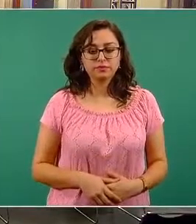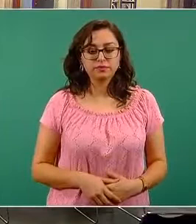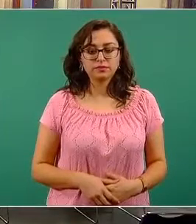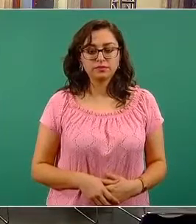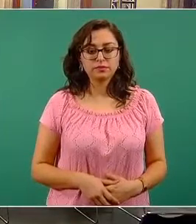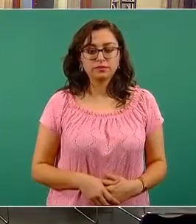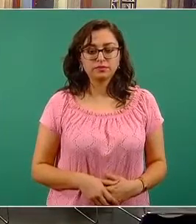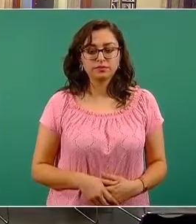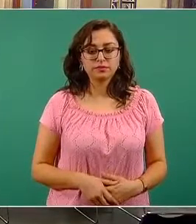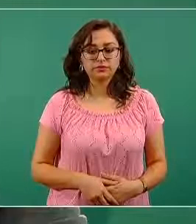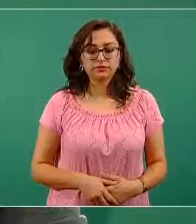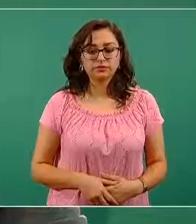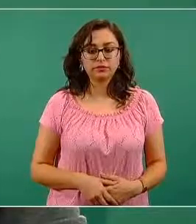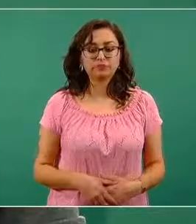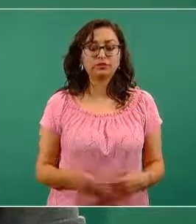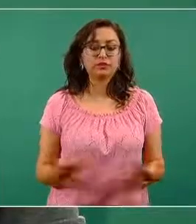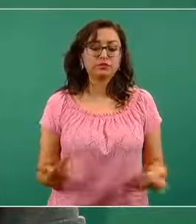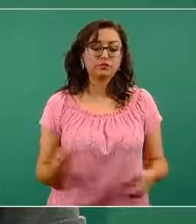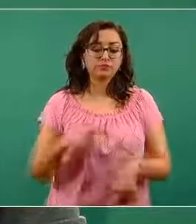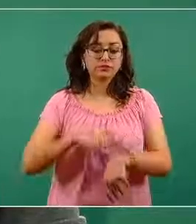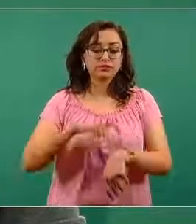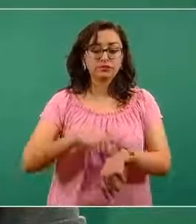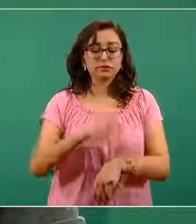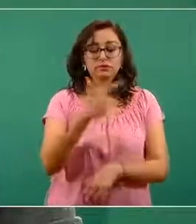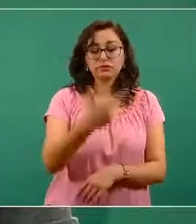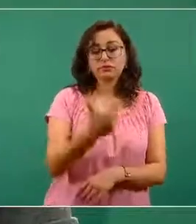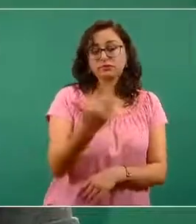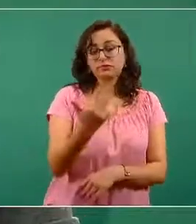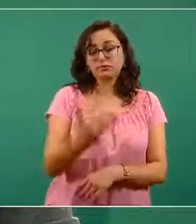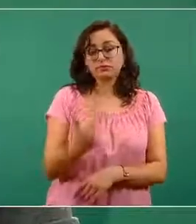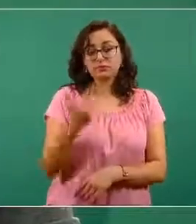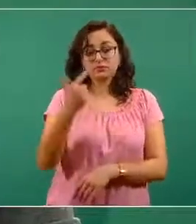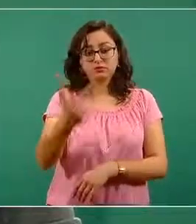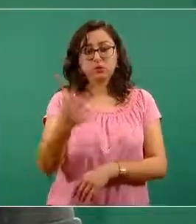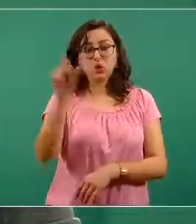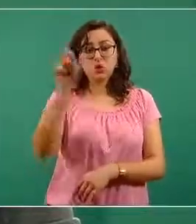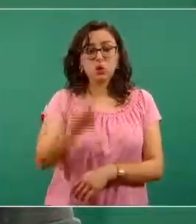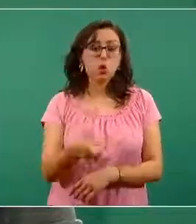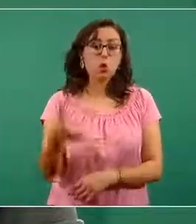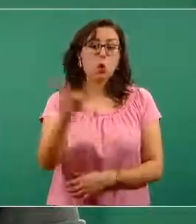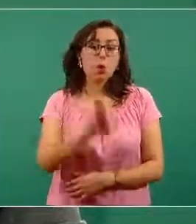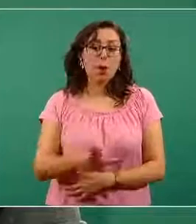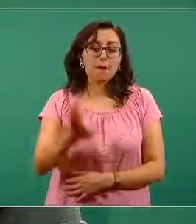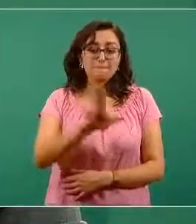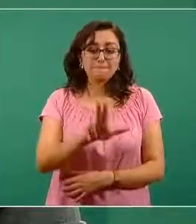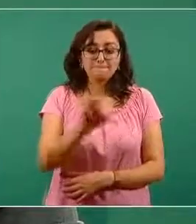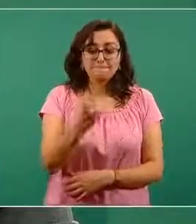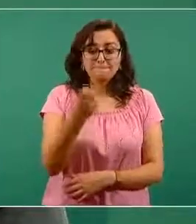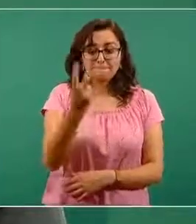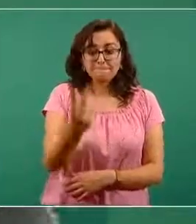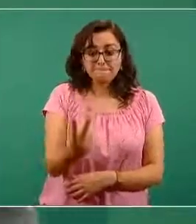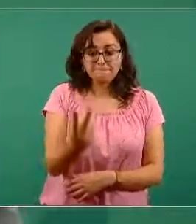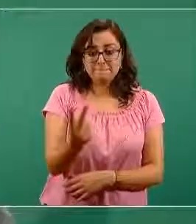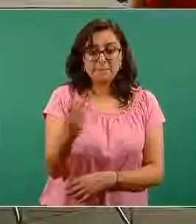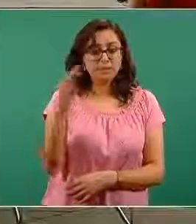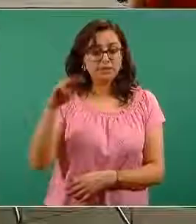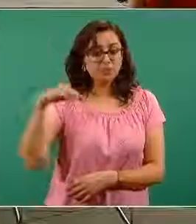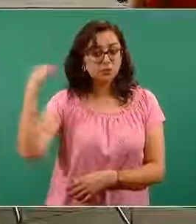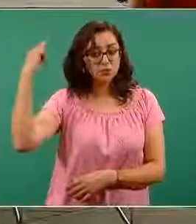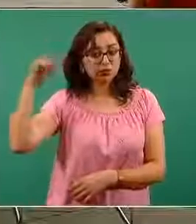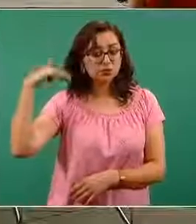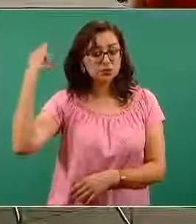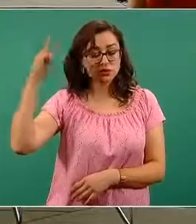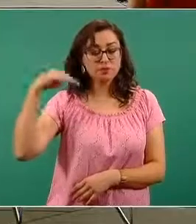Son las 19.57 de este martes 2 de marzo.